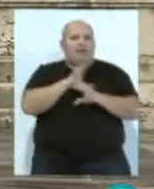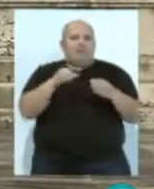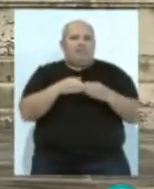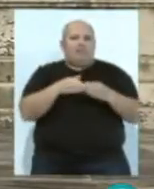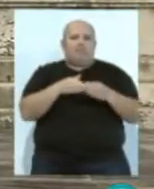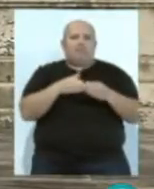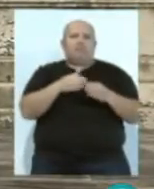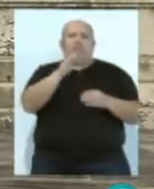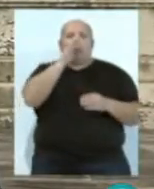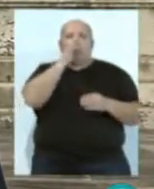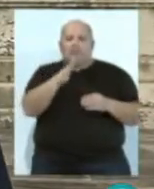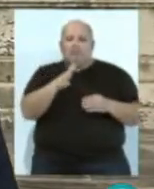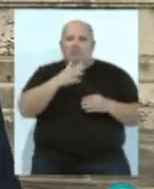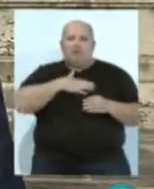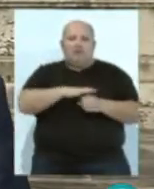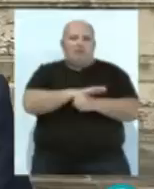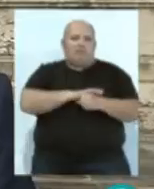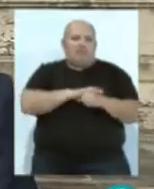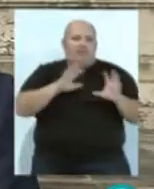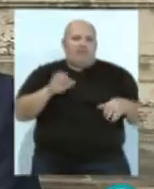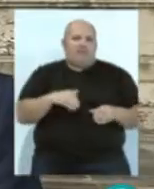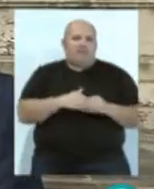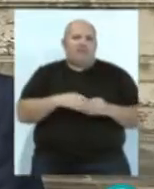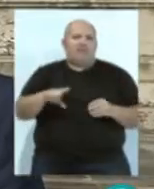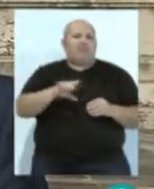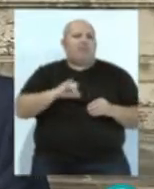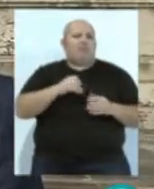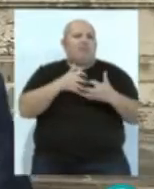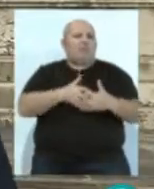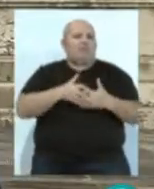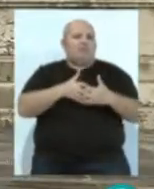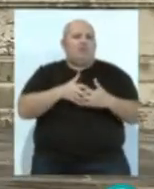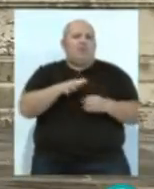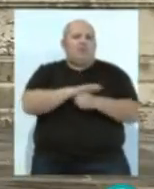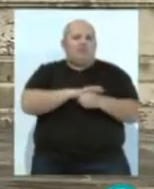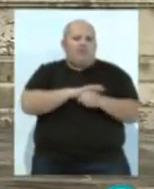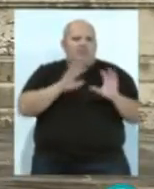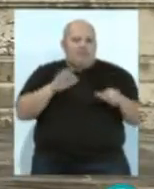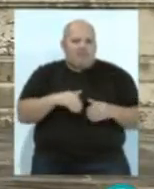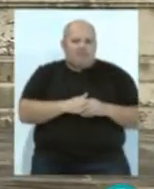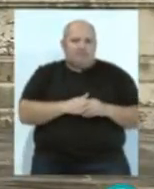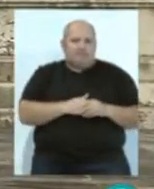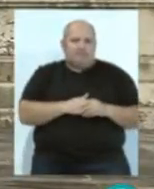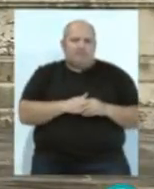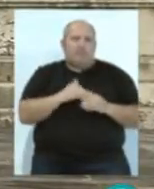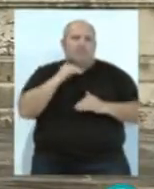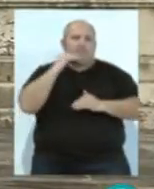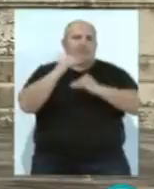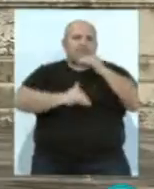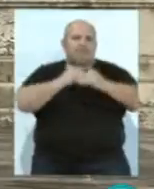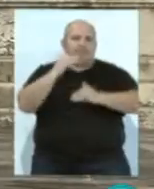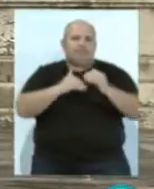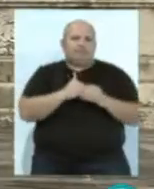comprometido con la provincia de Cádiz y dispuesto a luchar por la provincia de Cádiz para su crecimiento,